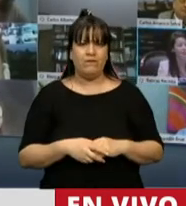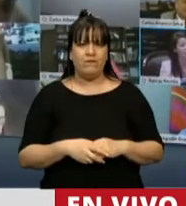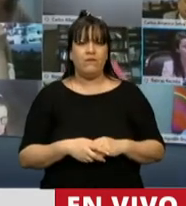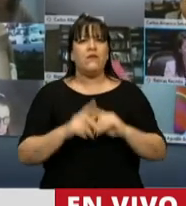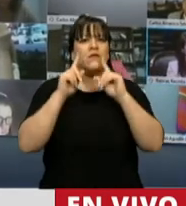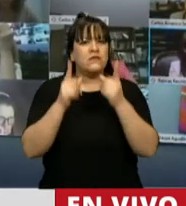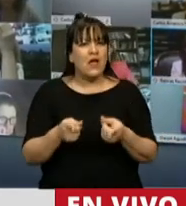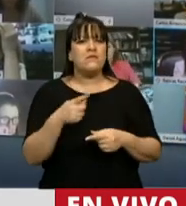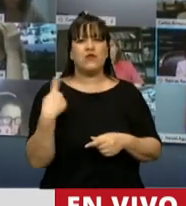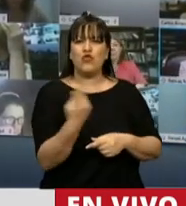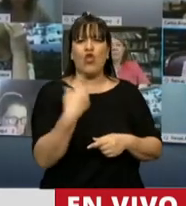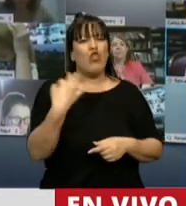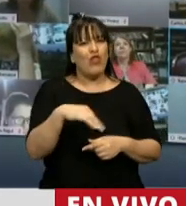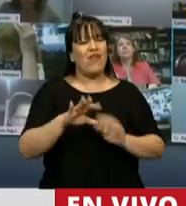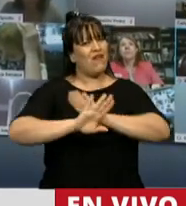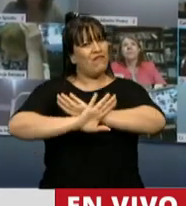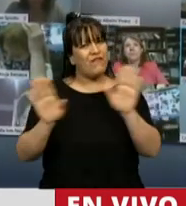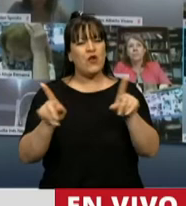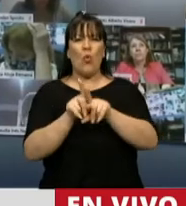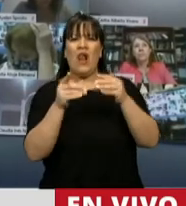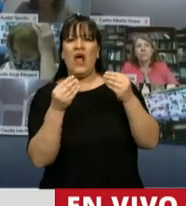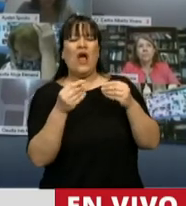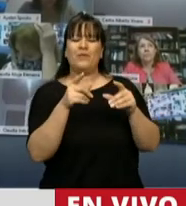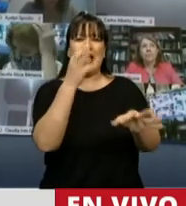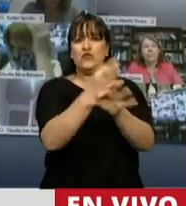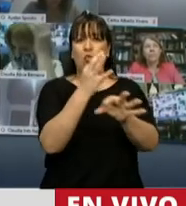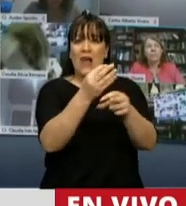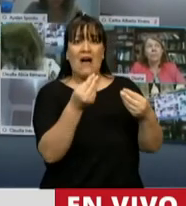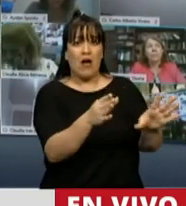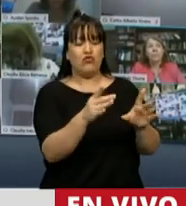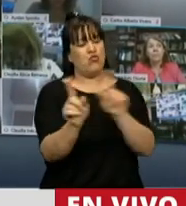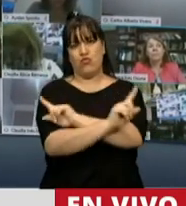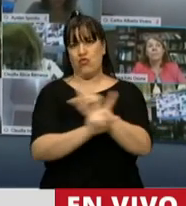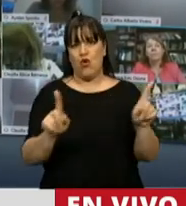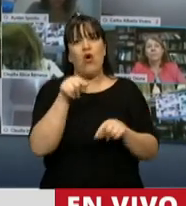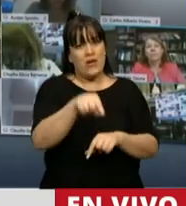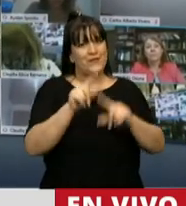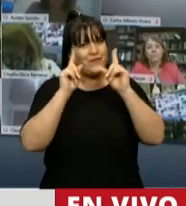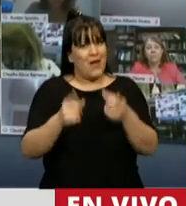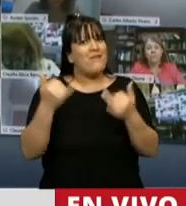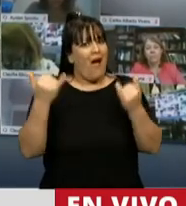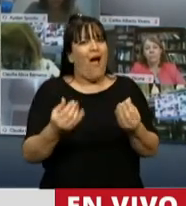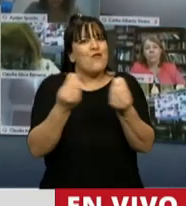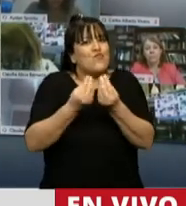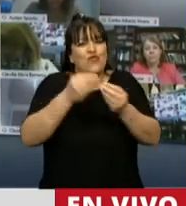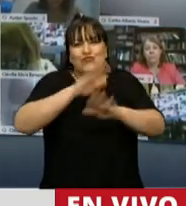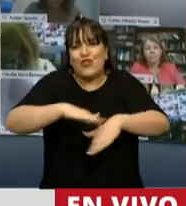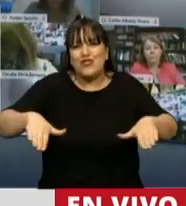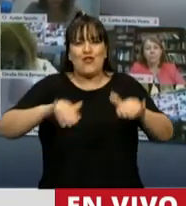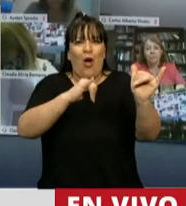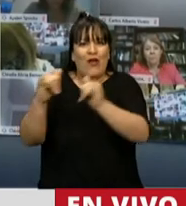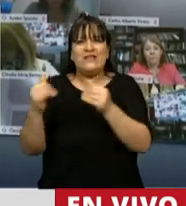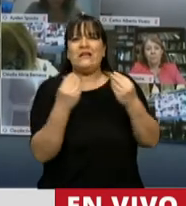Y porque además tenemos que evitar el abandono escolar al que también nos enfrenta, especialmente esta